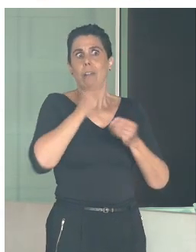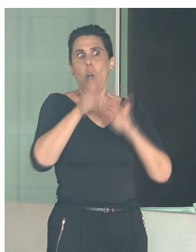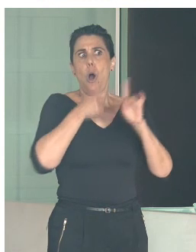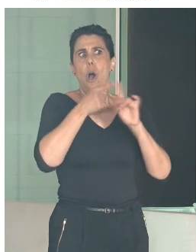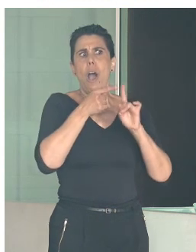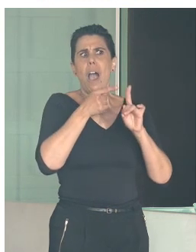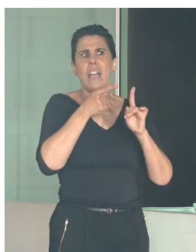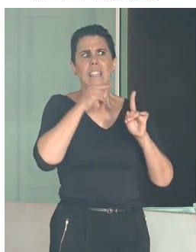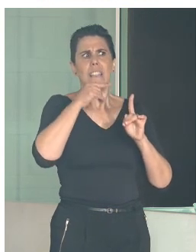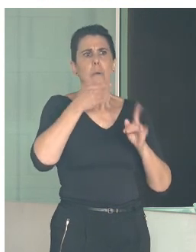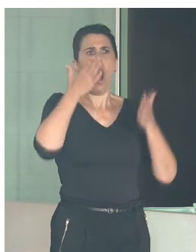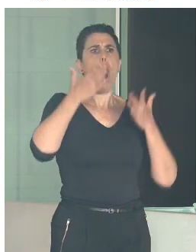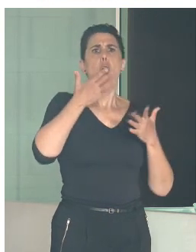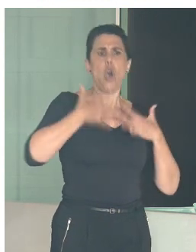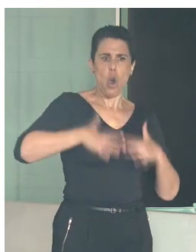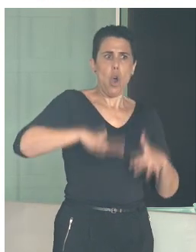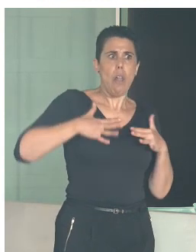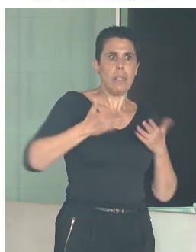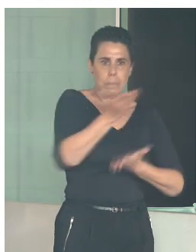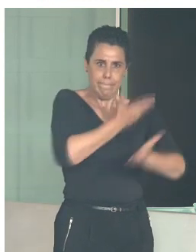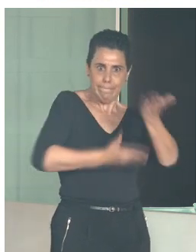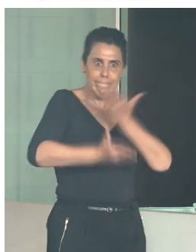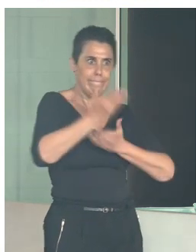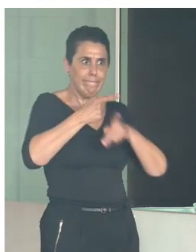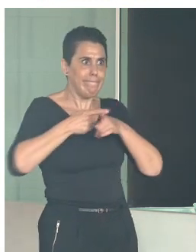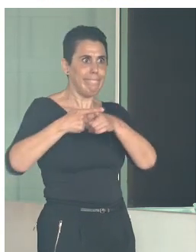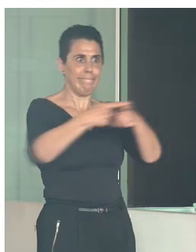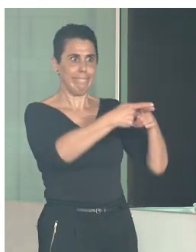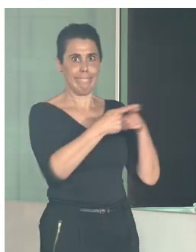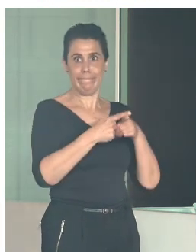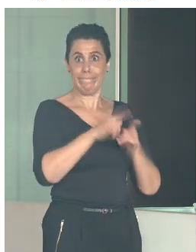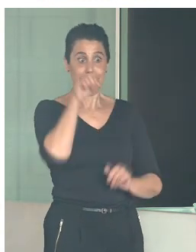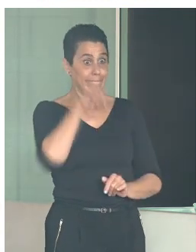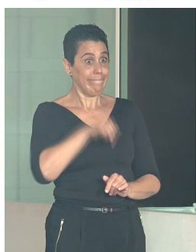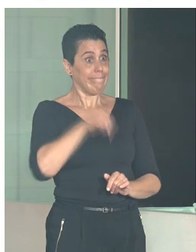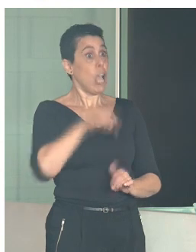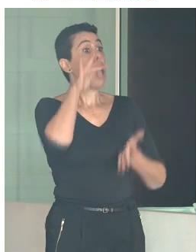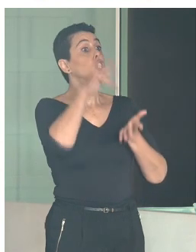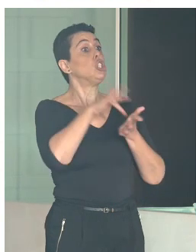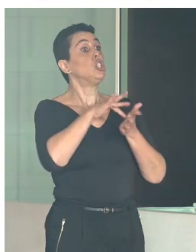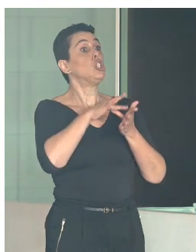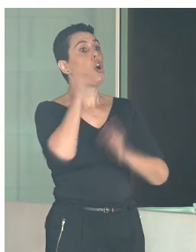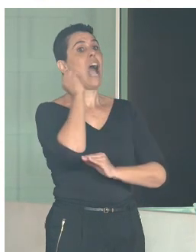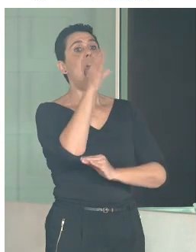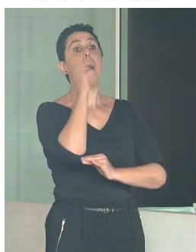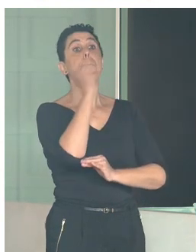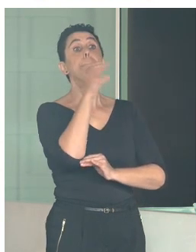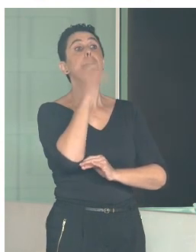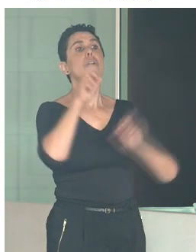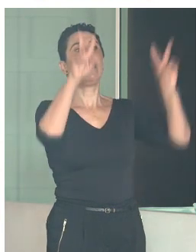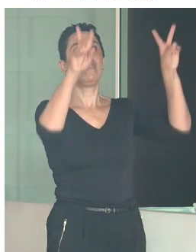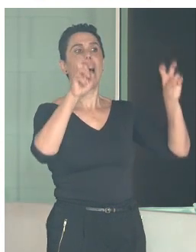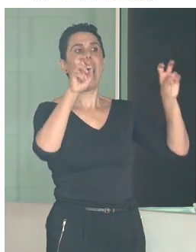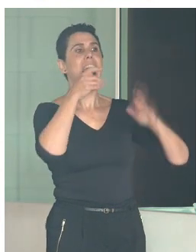relacionados con la gestión de nuestro patrimonio. Esta vez, la ponencia marco que se presenta trata sobre la accesibilidad en el patrimonio